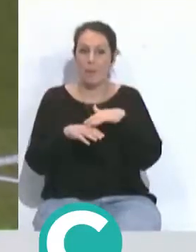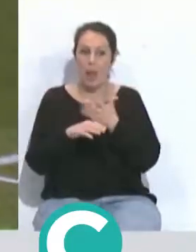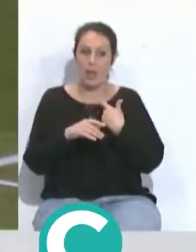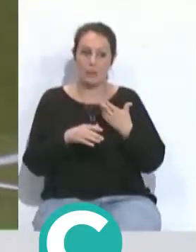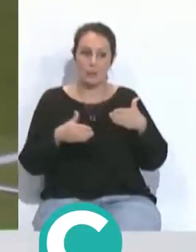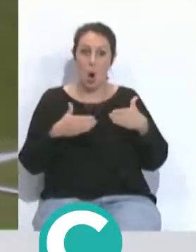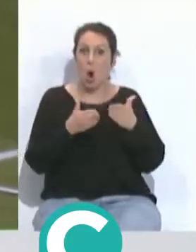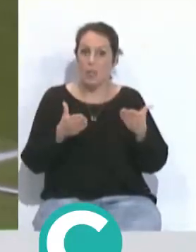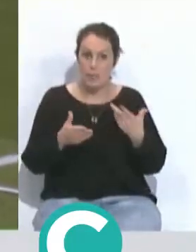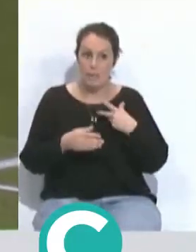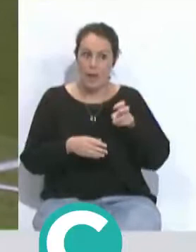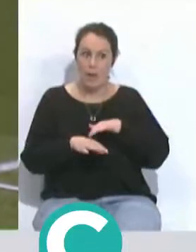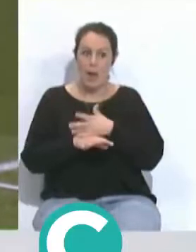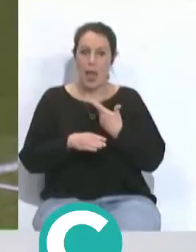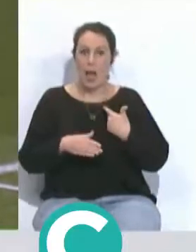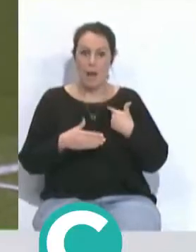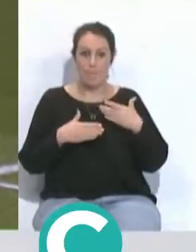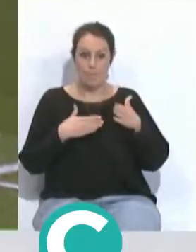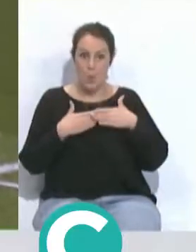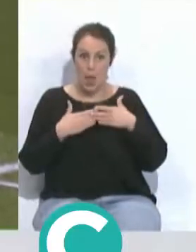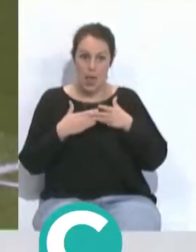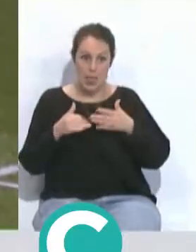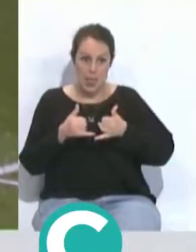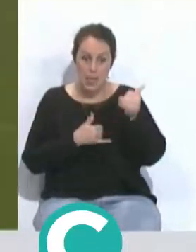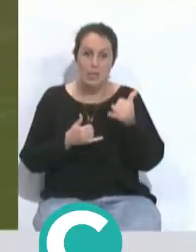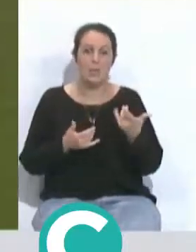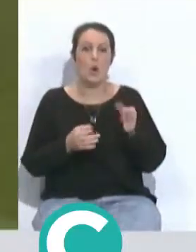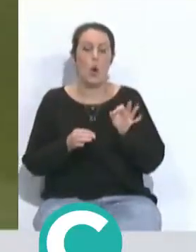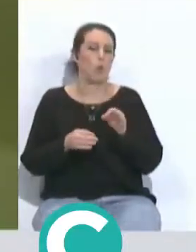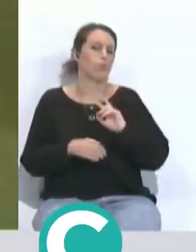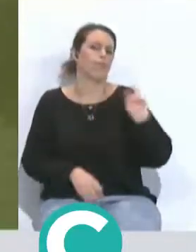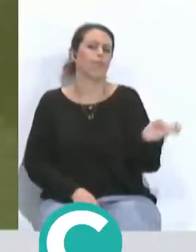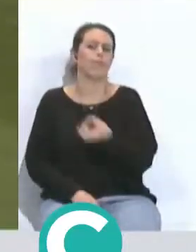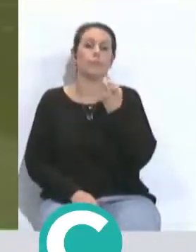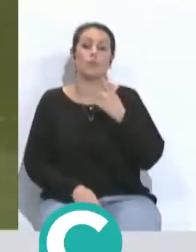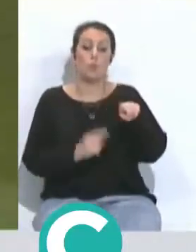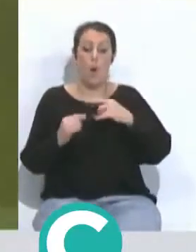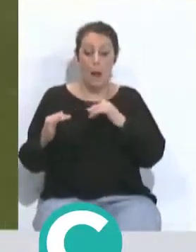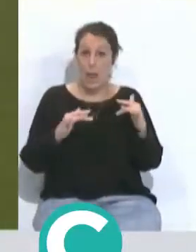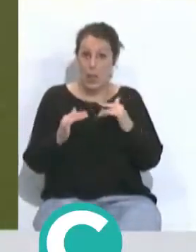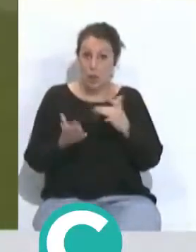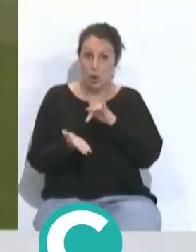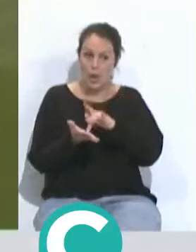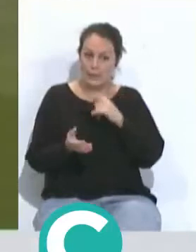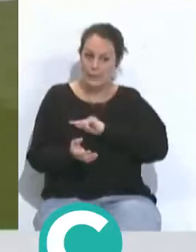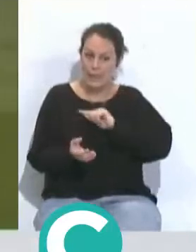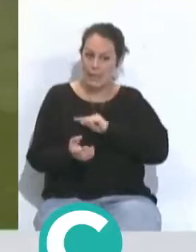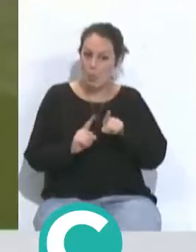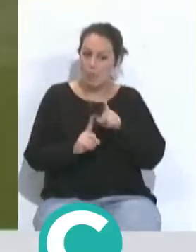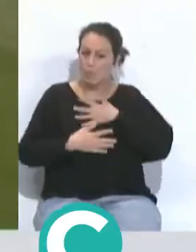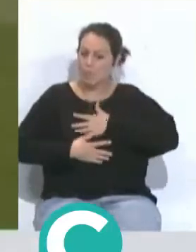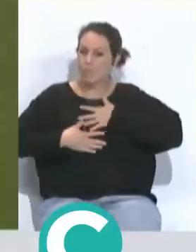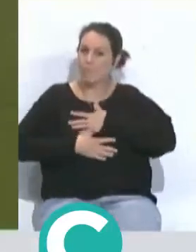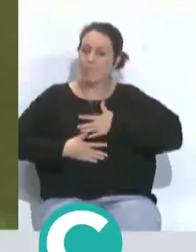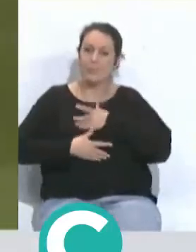ser un córner, que te vale para un saque de puertas, que te vale para infinidad de cosas. Y sobre todo porque llega el partido y tú te sientes en casa, sabes